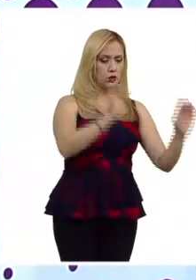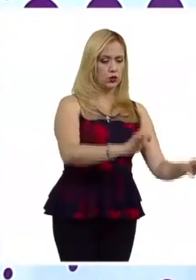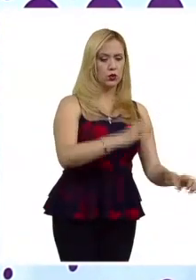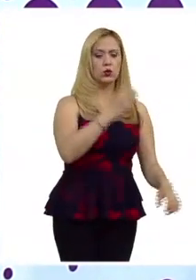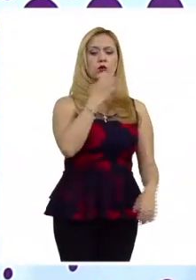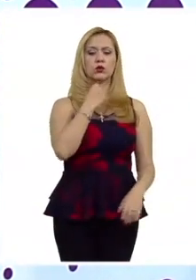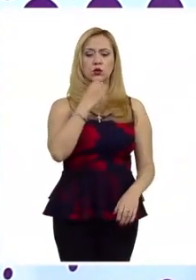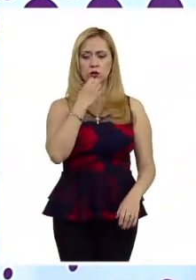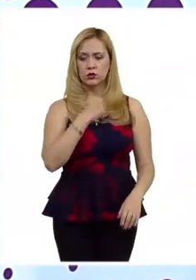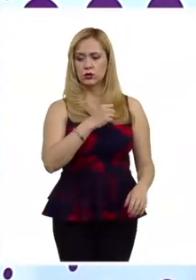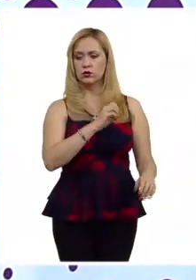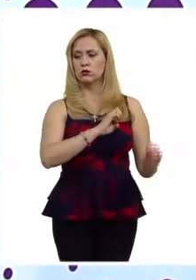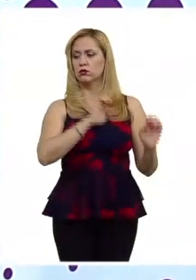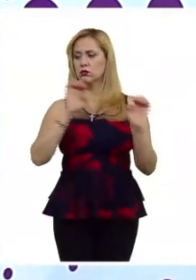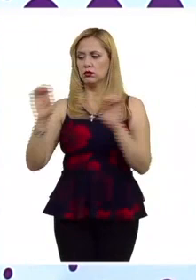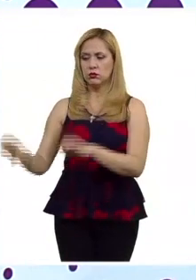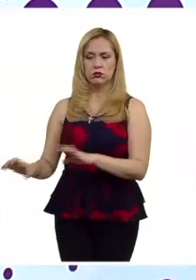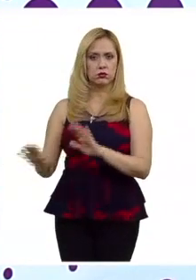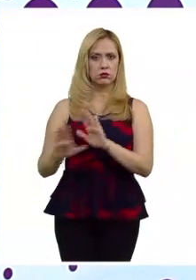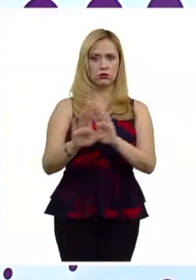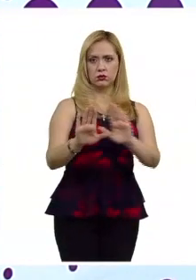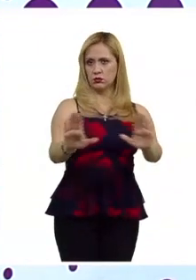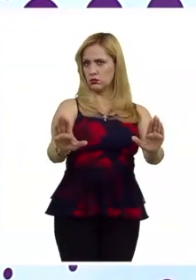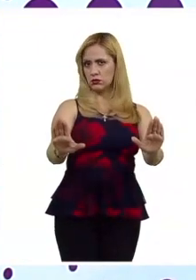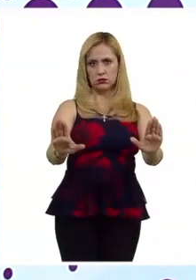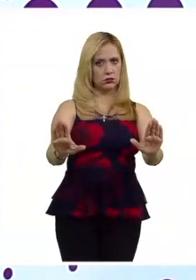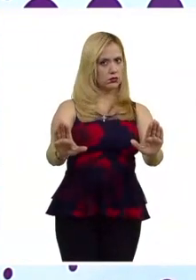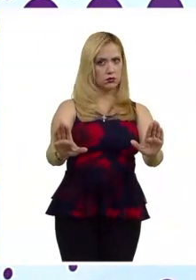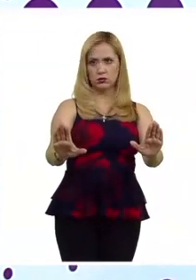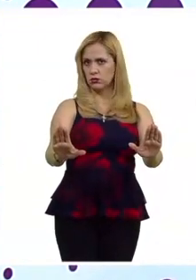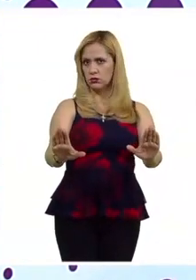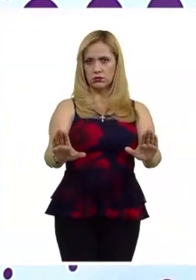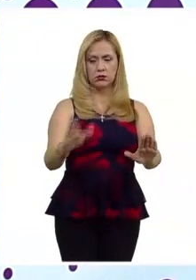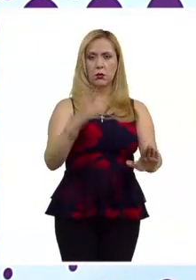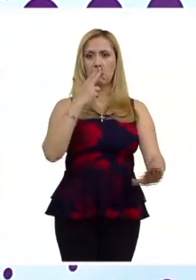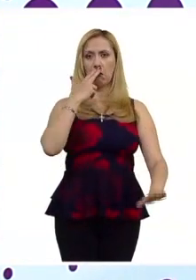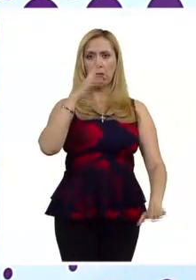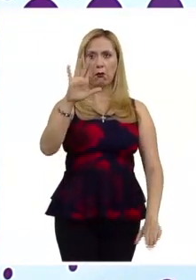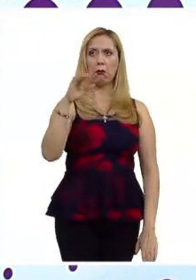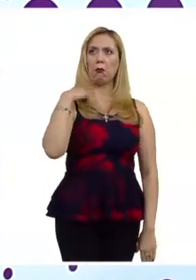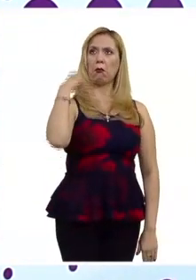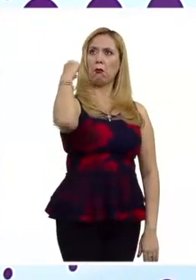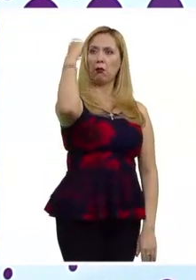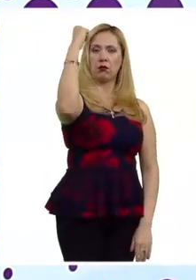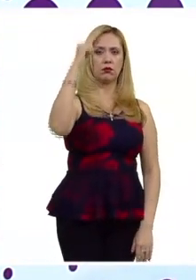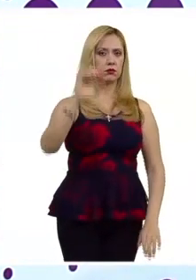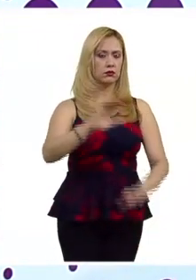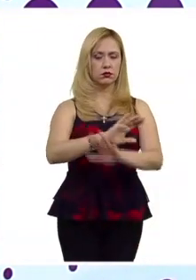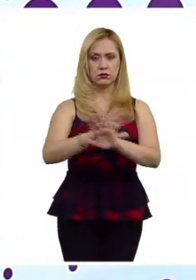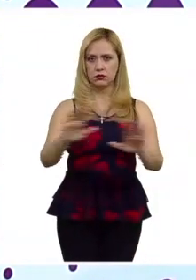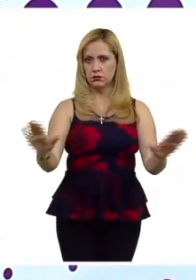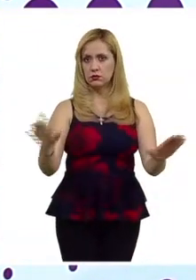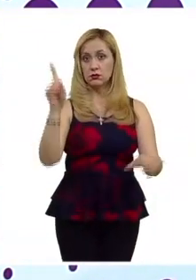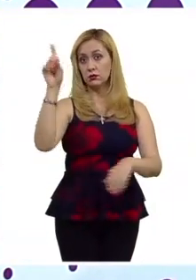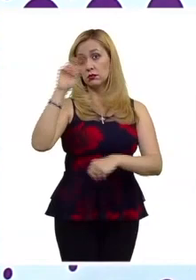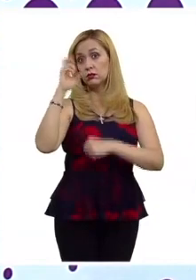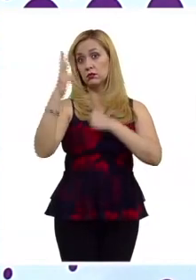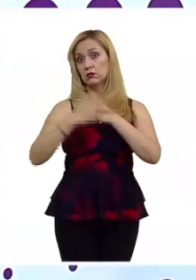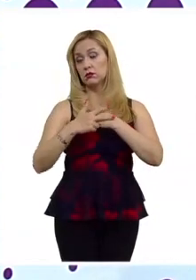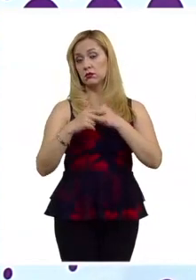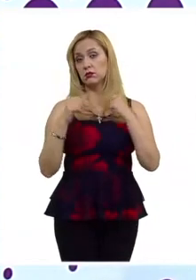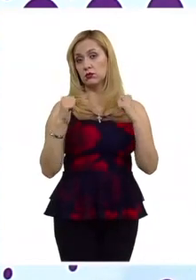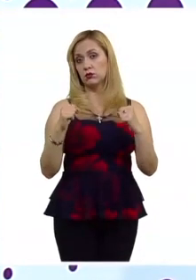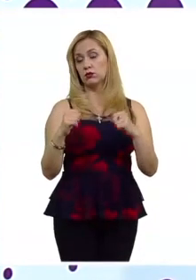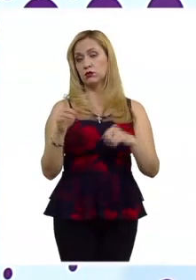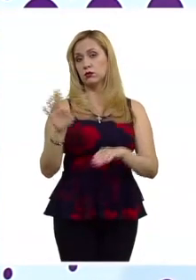este tipo de expresiones de odio de apología del nazismo del fascismo etcétera digamos eso